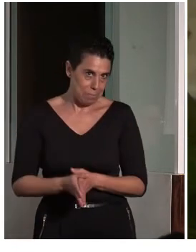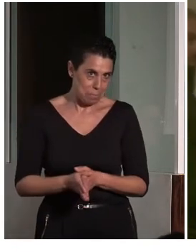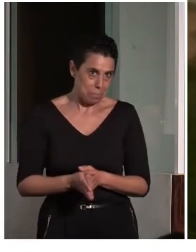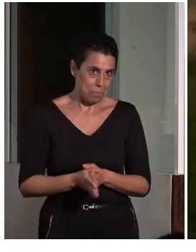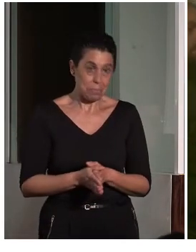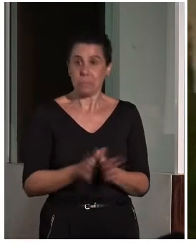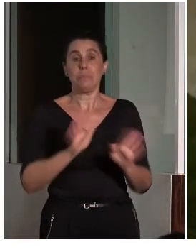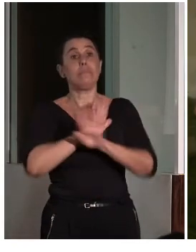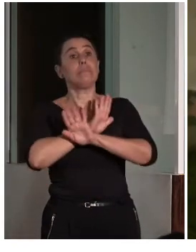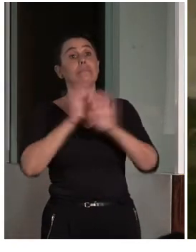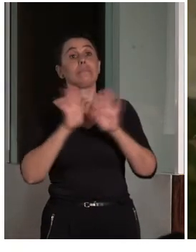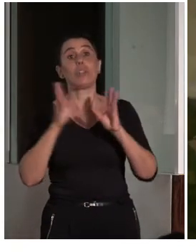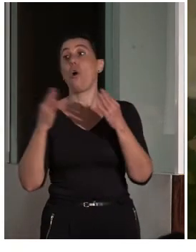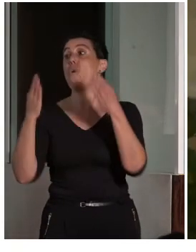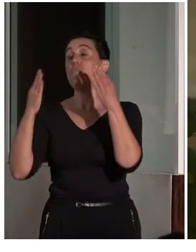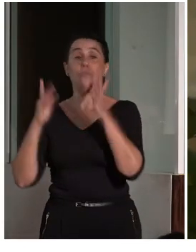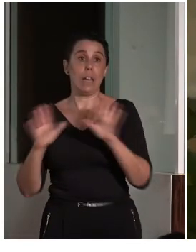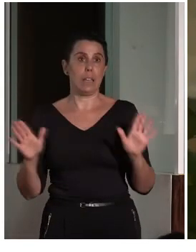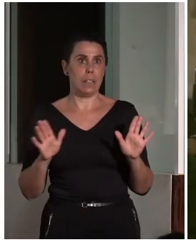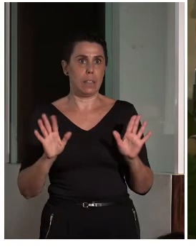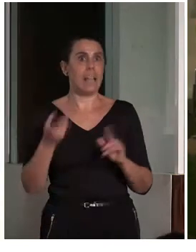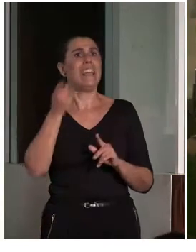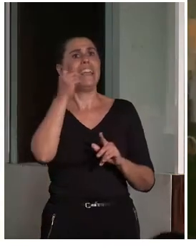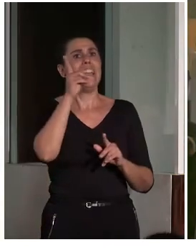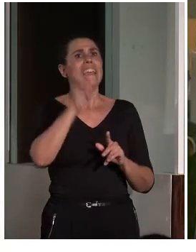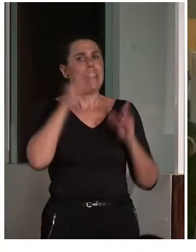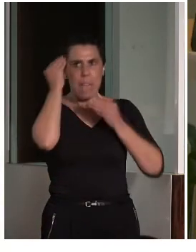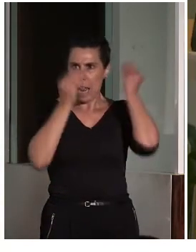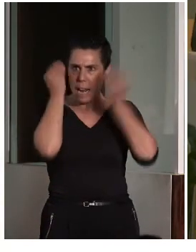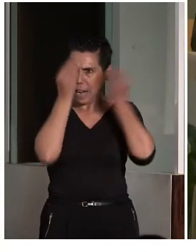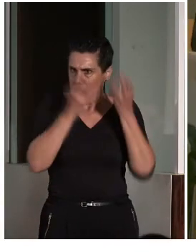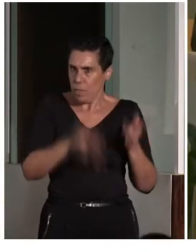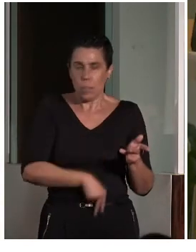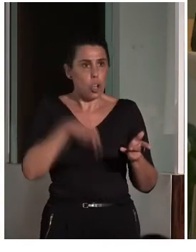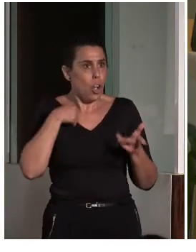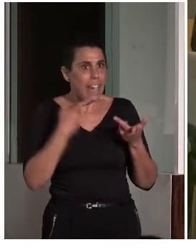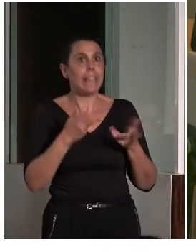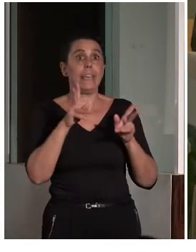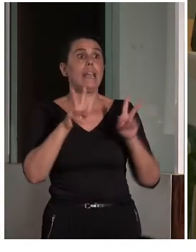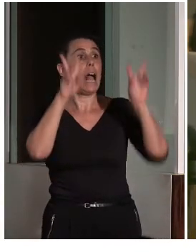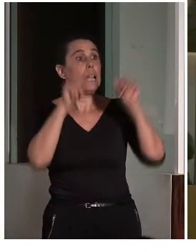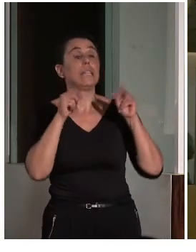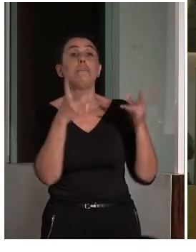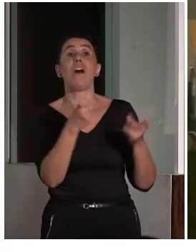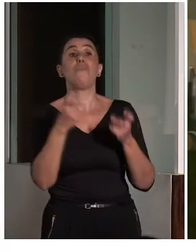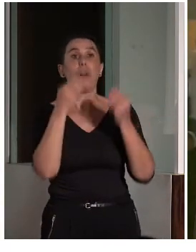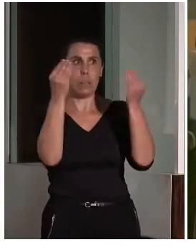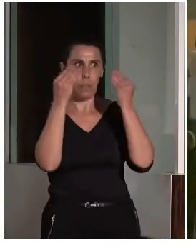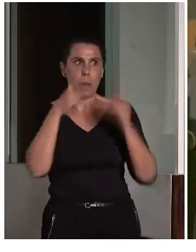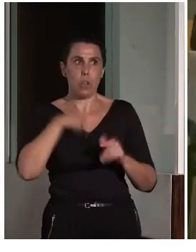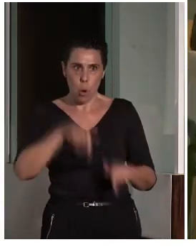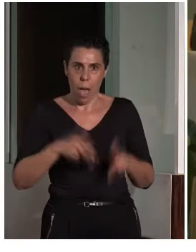Bueno, solo quería felicitaros en ese sentido y realmente, aparte de la reflexión general y de la necesidad de formación, insisto, yo estoy aquí aprendiendo mucho,